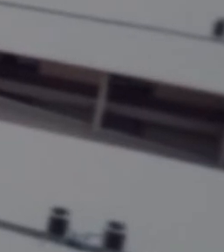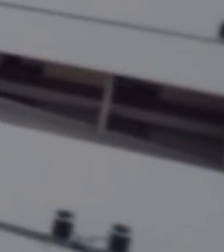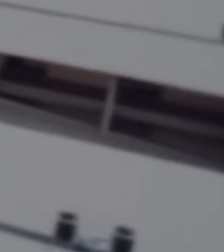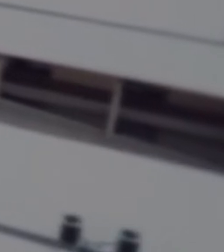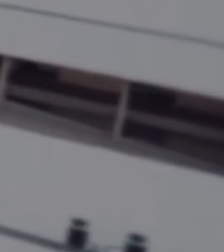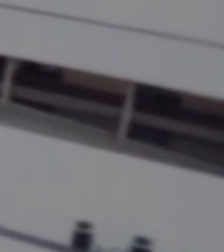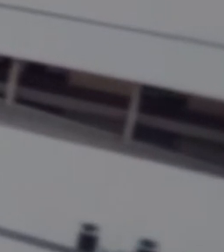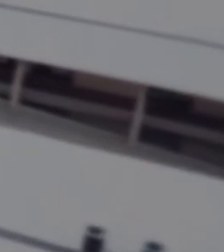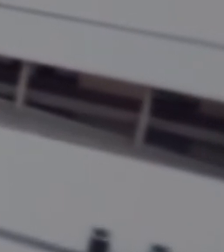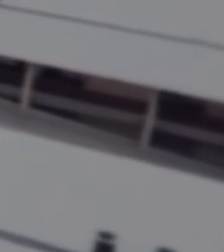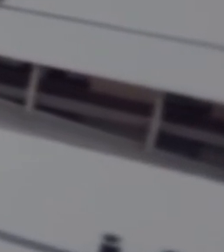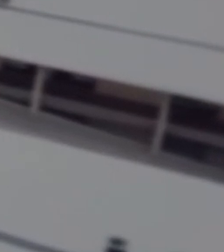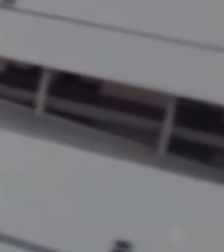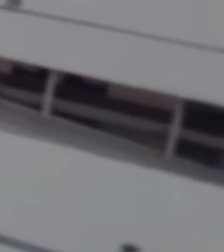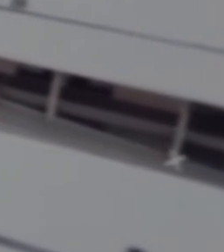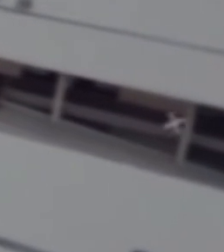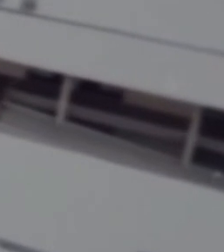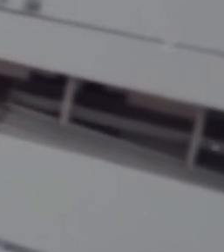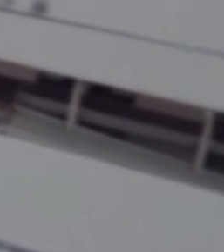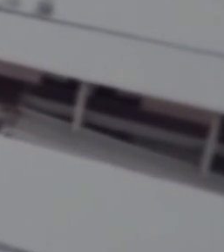Gracias por